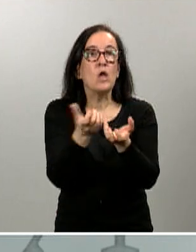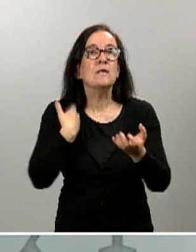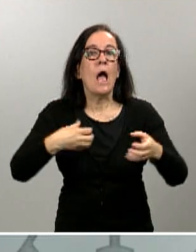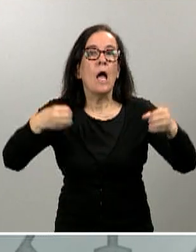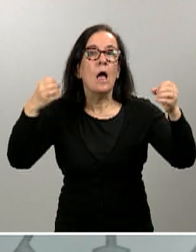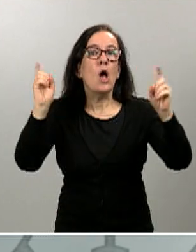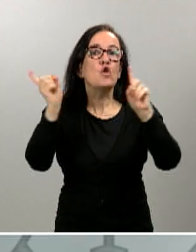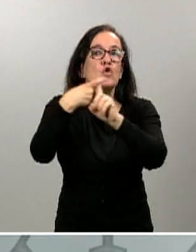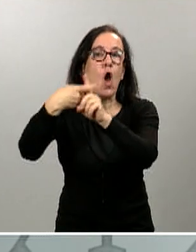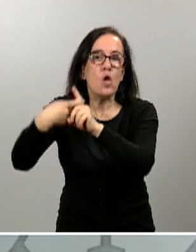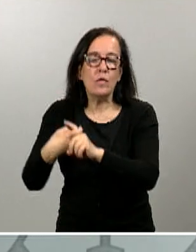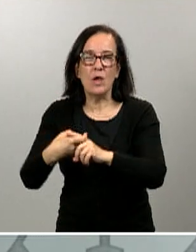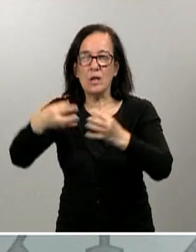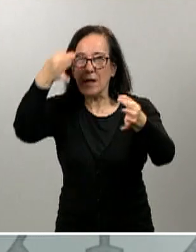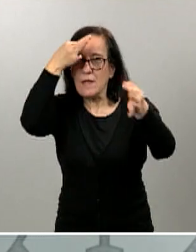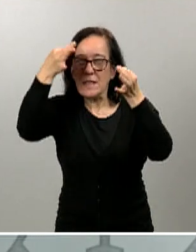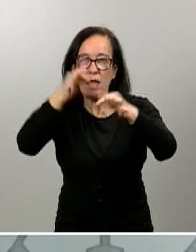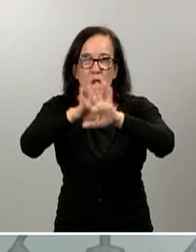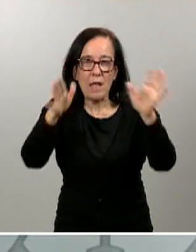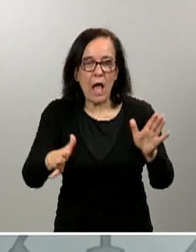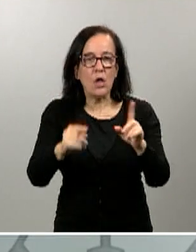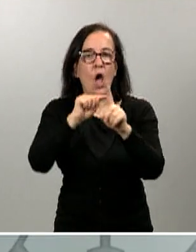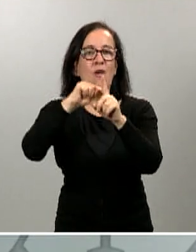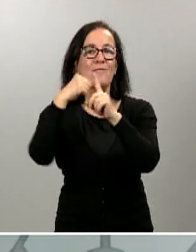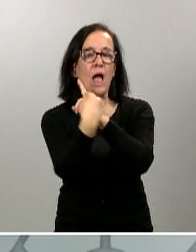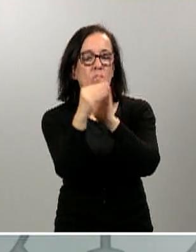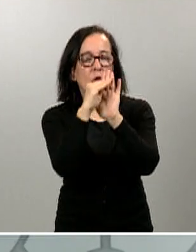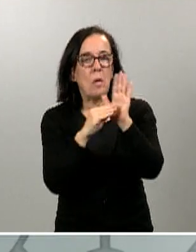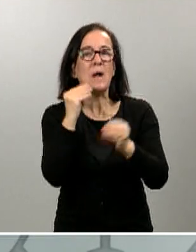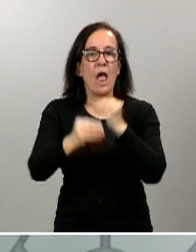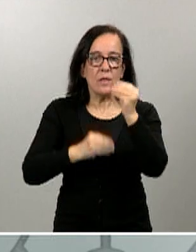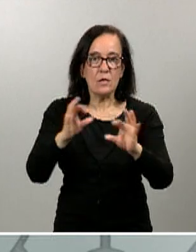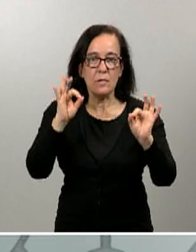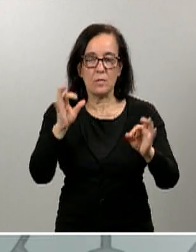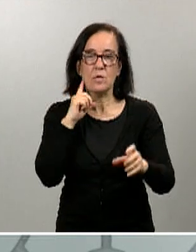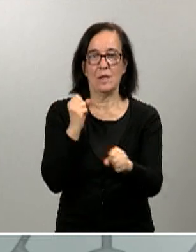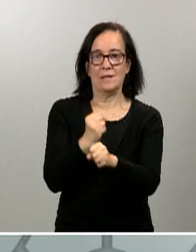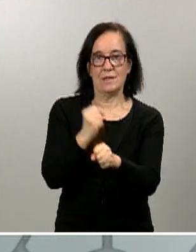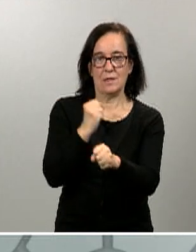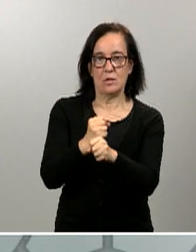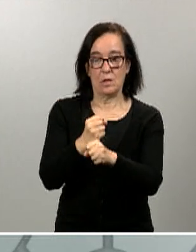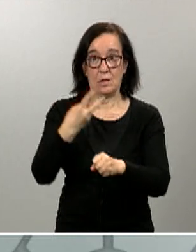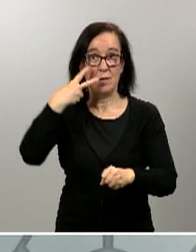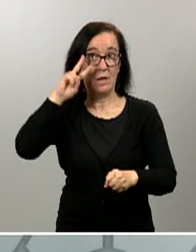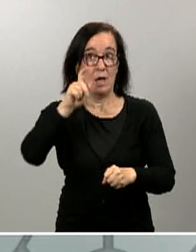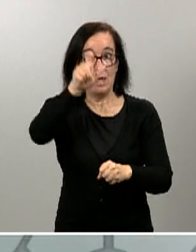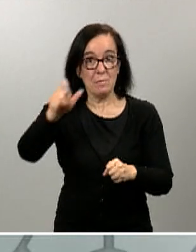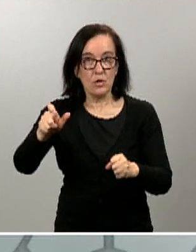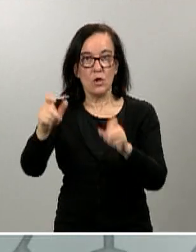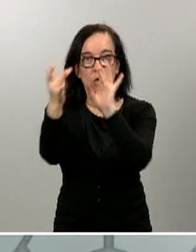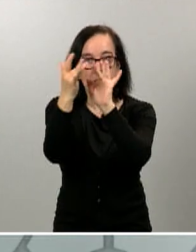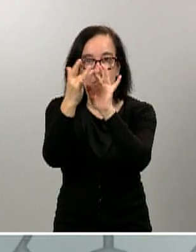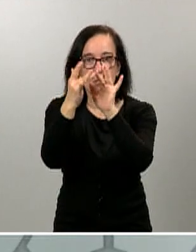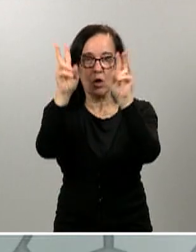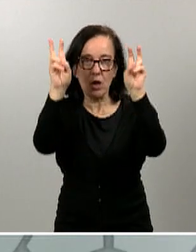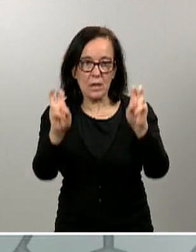criterios claros, ni los marcadores específicos para hacerlo. Estamos trabajando con expertos en el tema, estamos trabajando a nivel